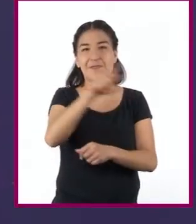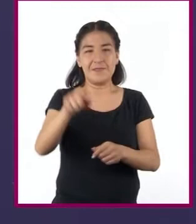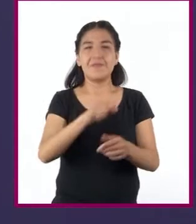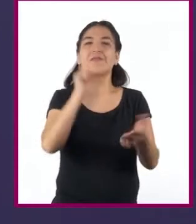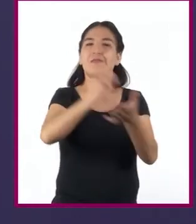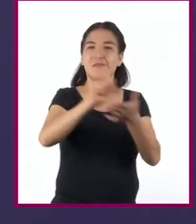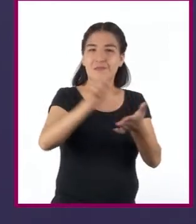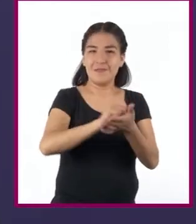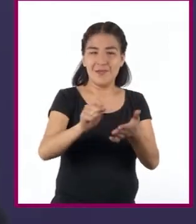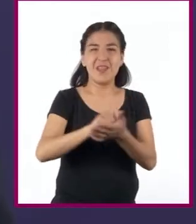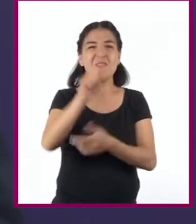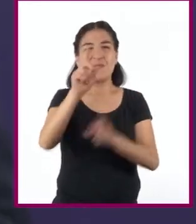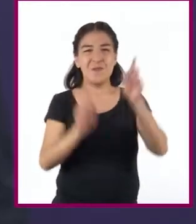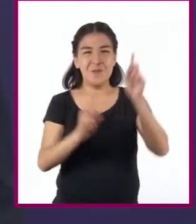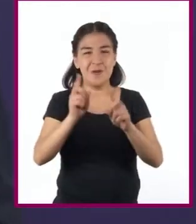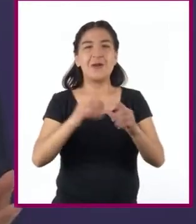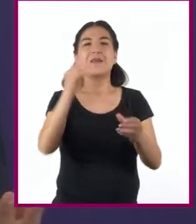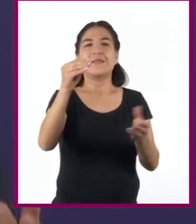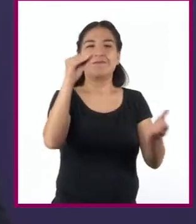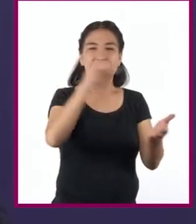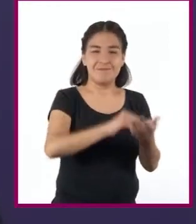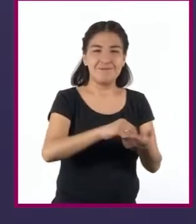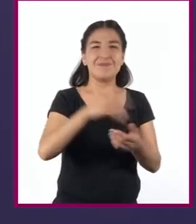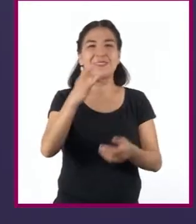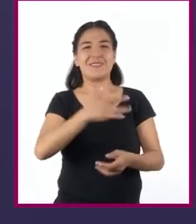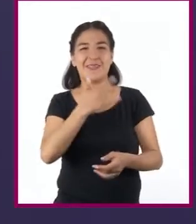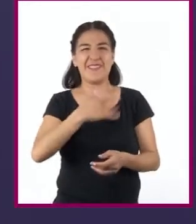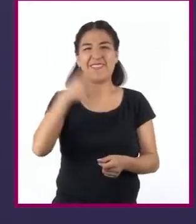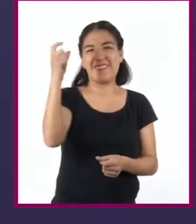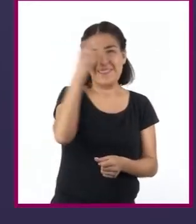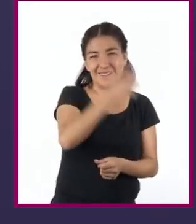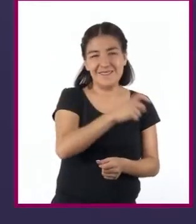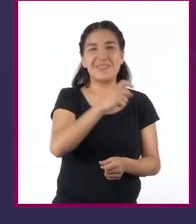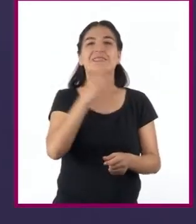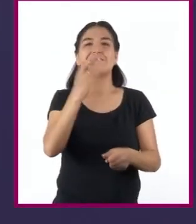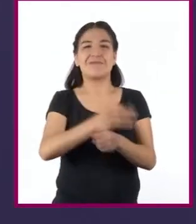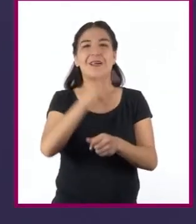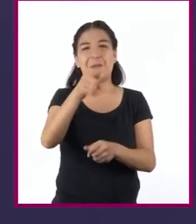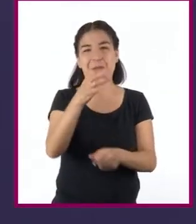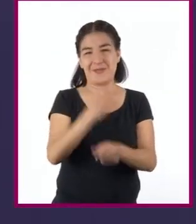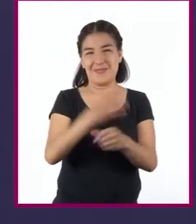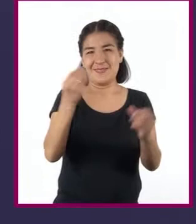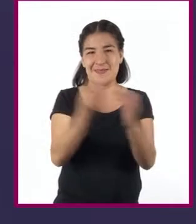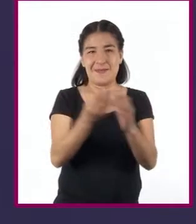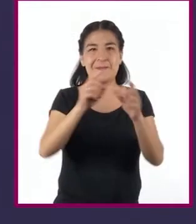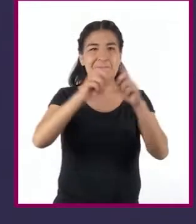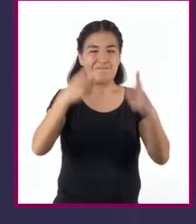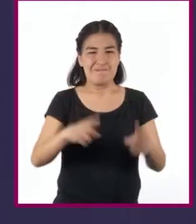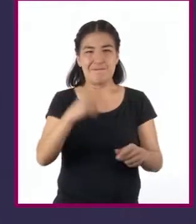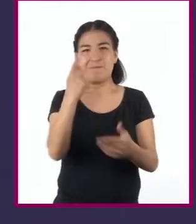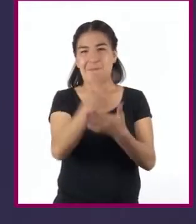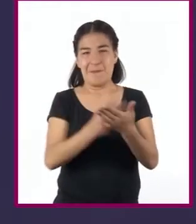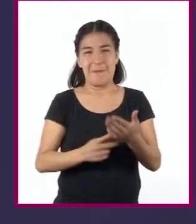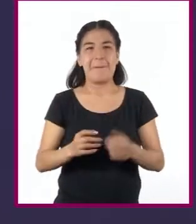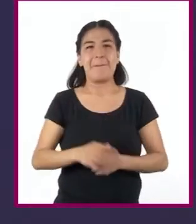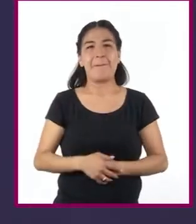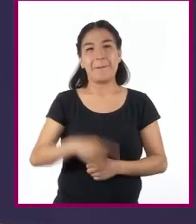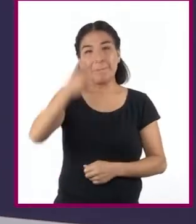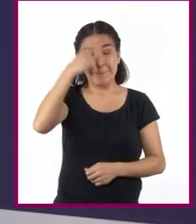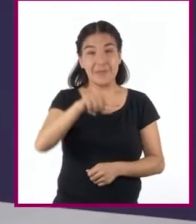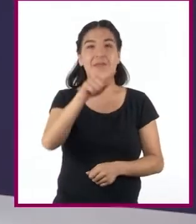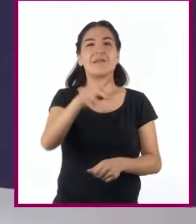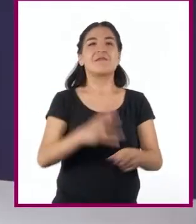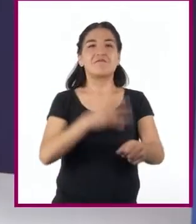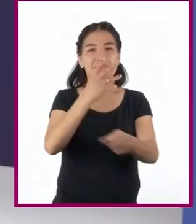tomen notas y registren aquellas dudas, inquietudes o dificultades que surjan durante el desarrollo de la sesión, para que las